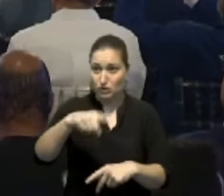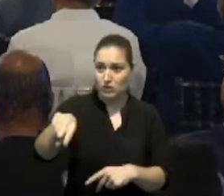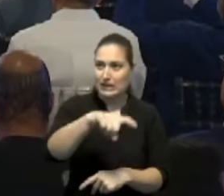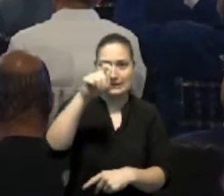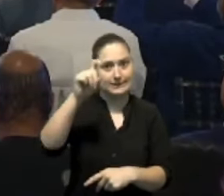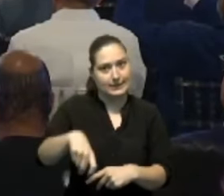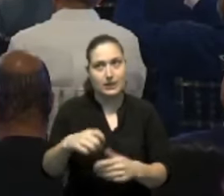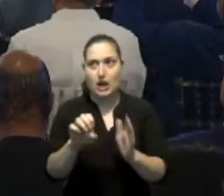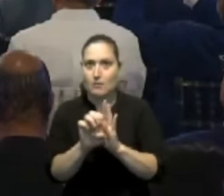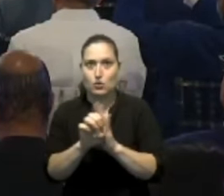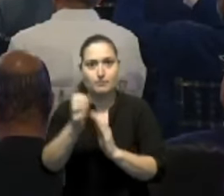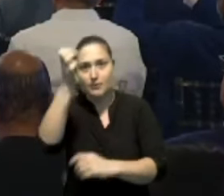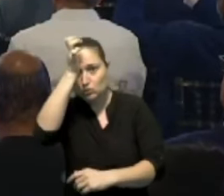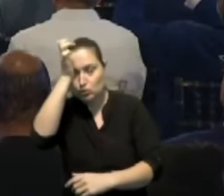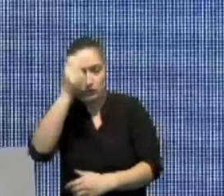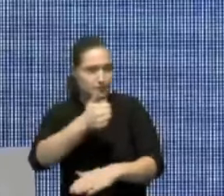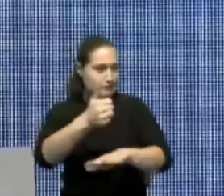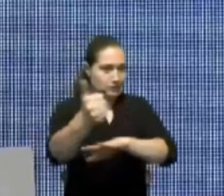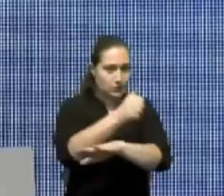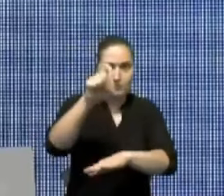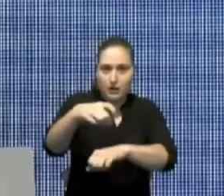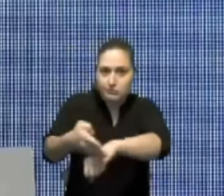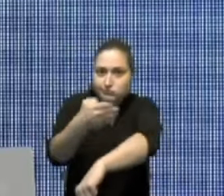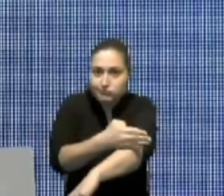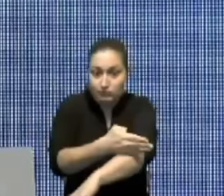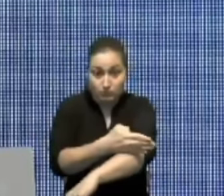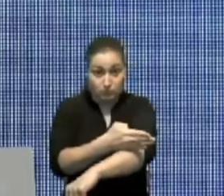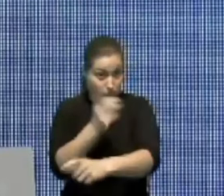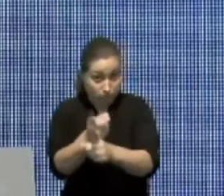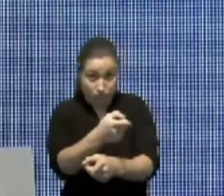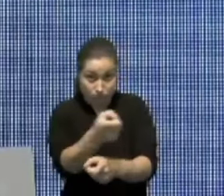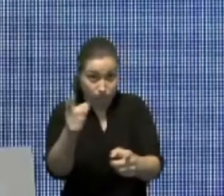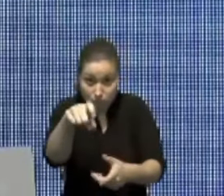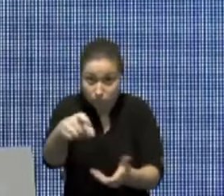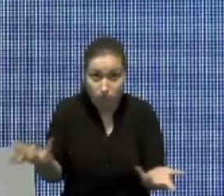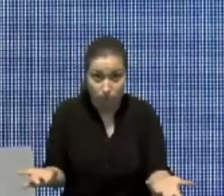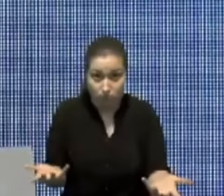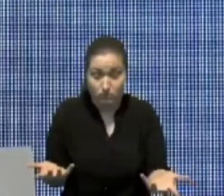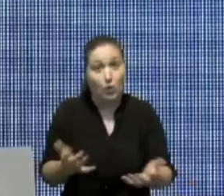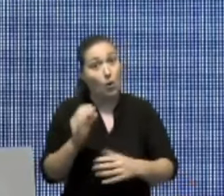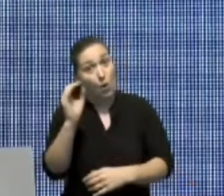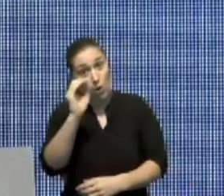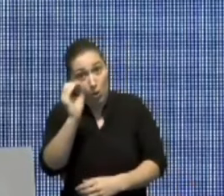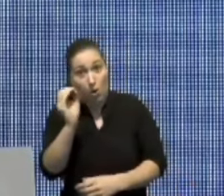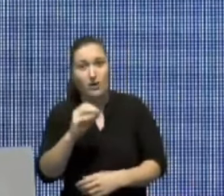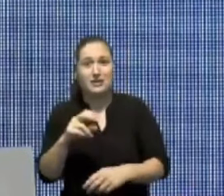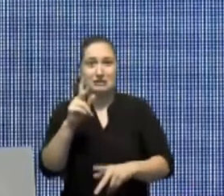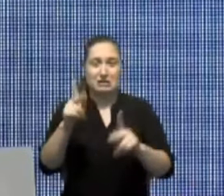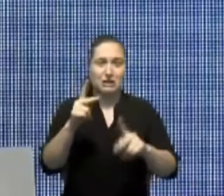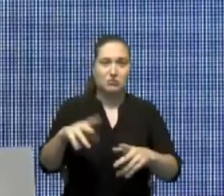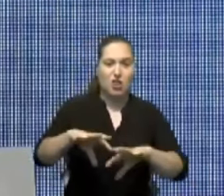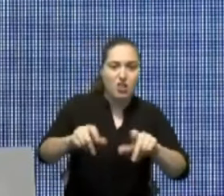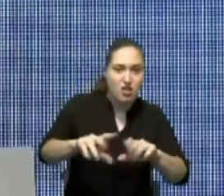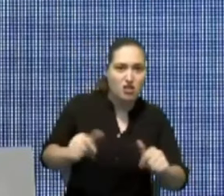basura o del tránsito o que no quiera que se siga reduciendo el problema de la criminalidad